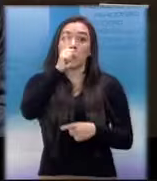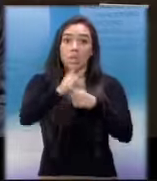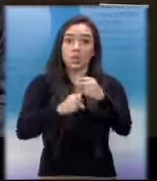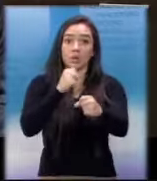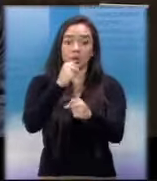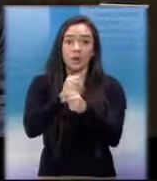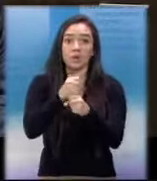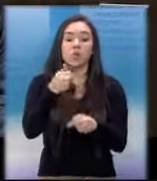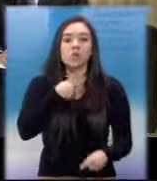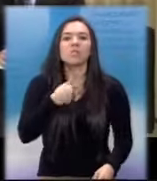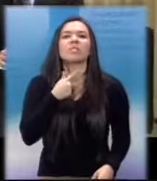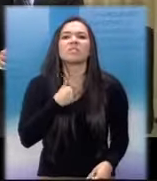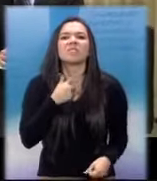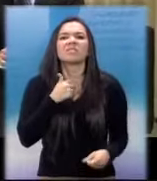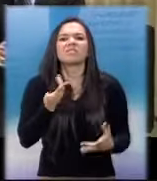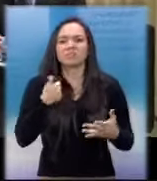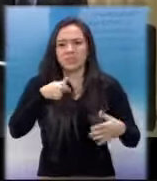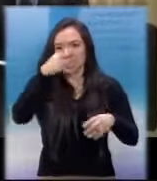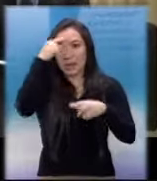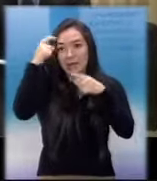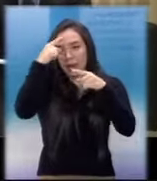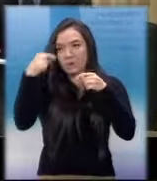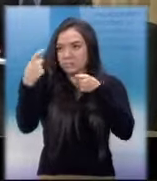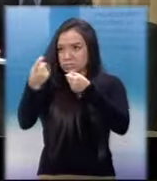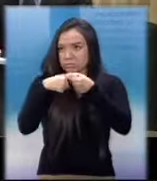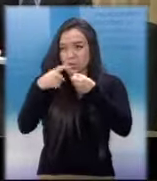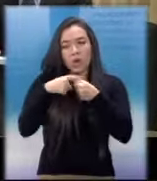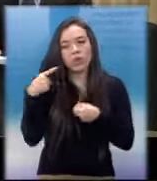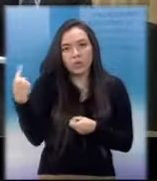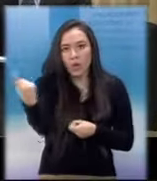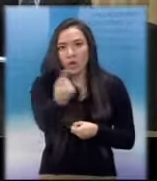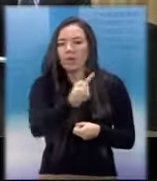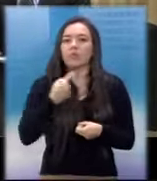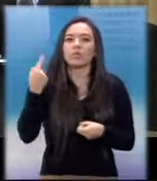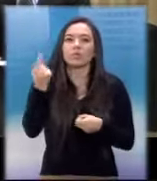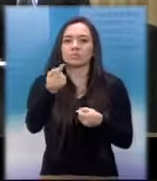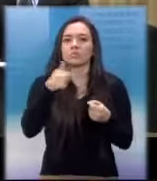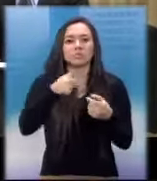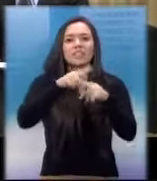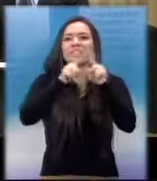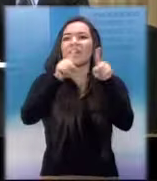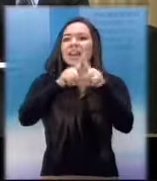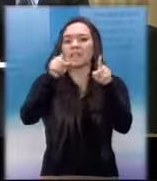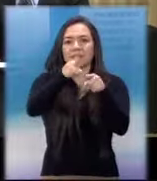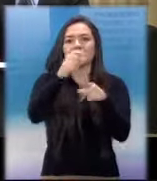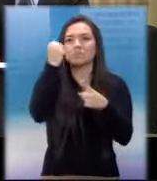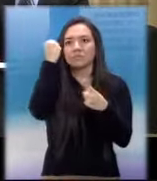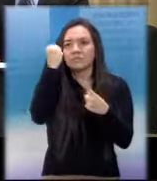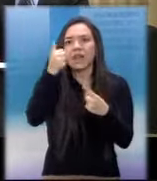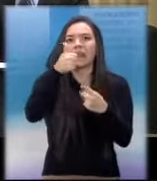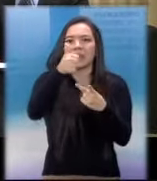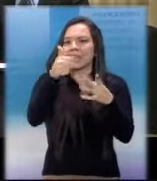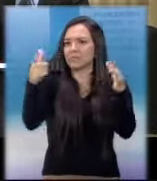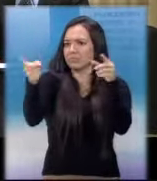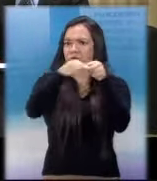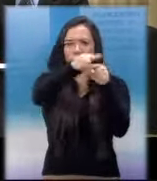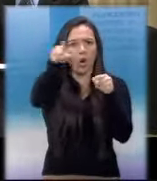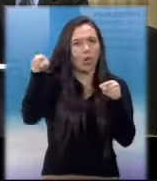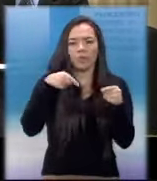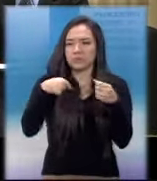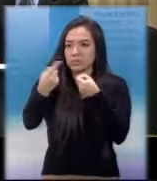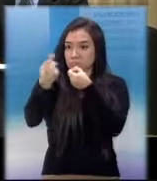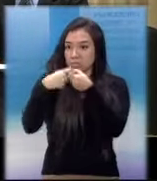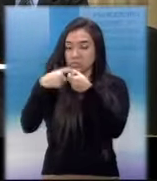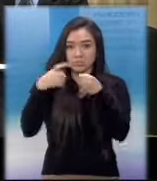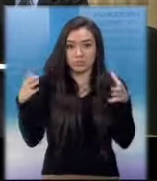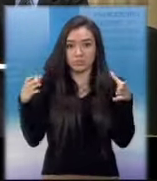trabajar con todos los partidos políticos, con todas las bancadas representadas en el pleno del Congreso. Lo más importante